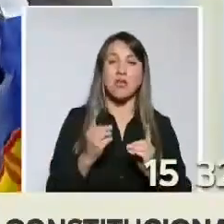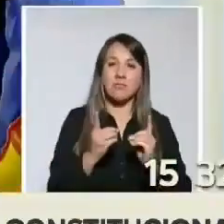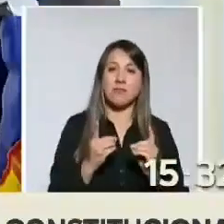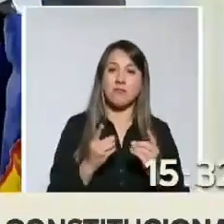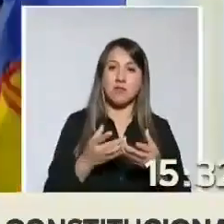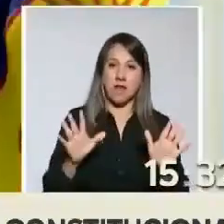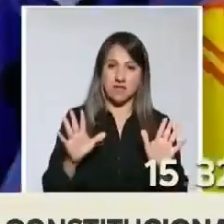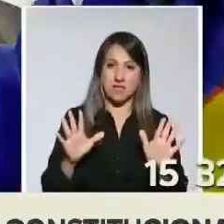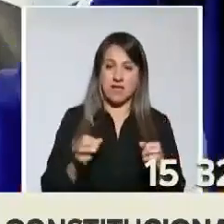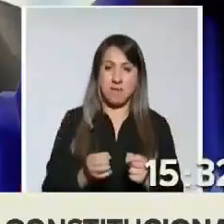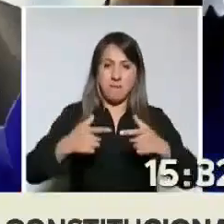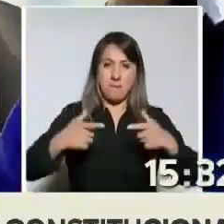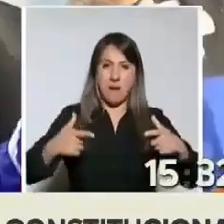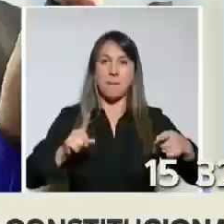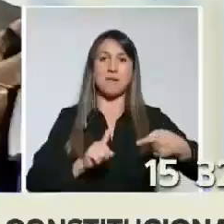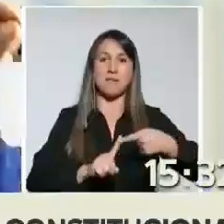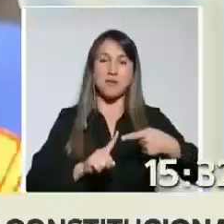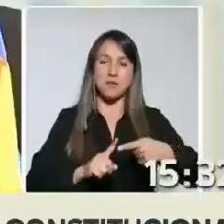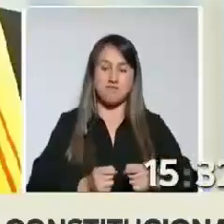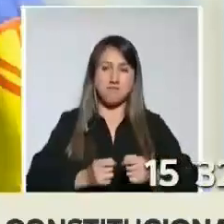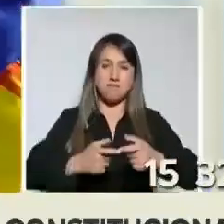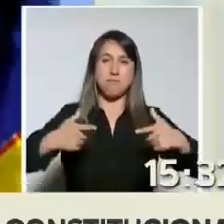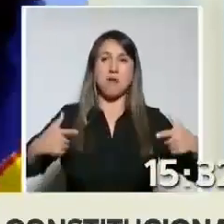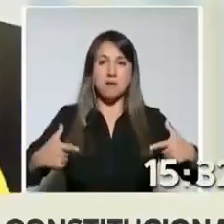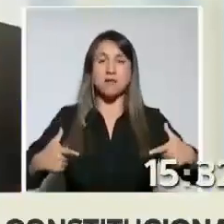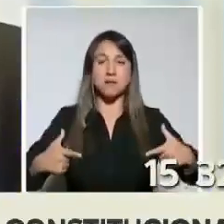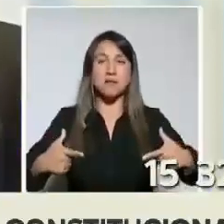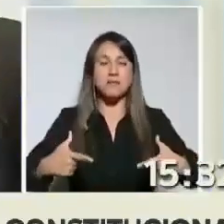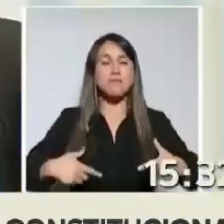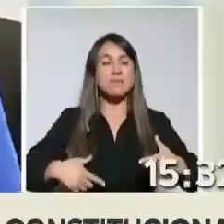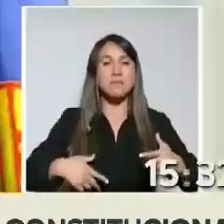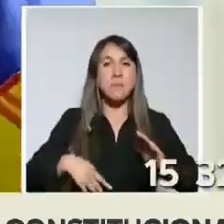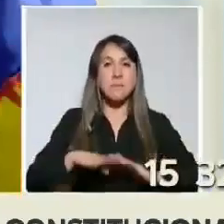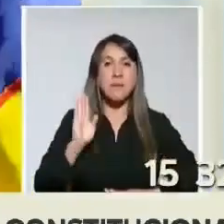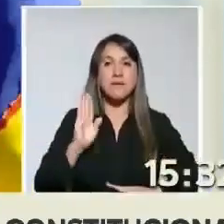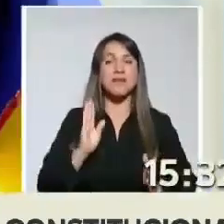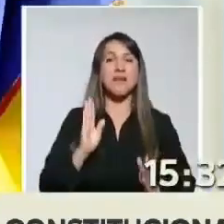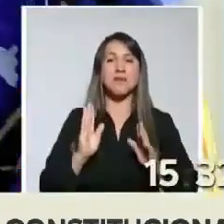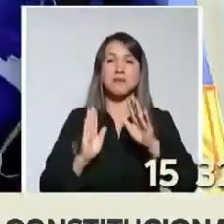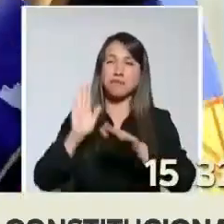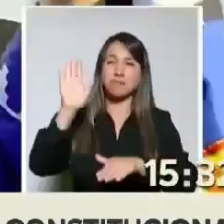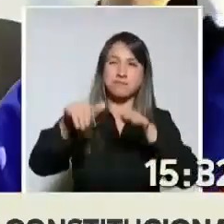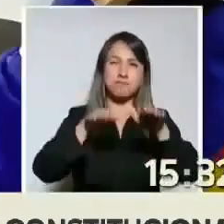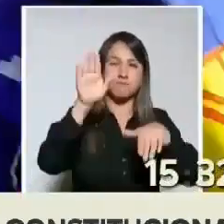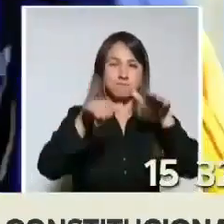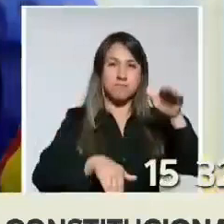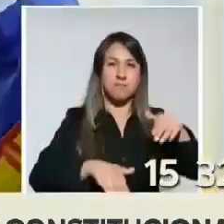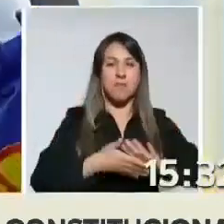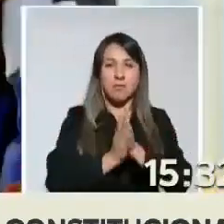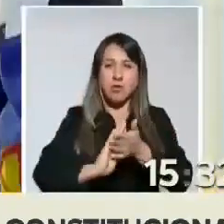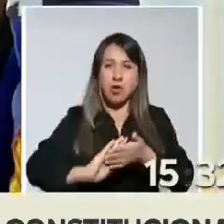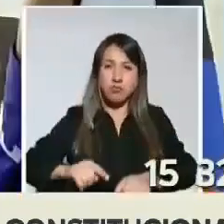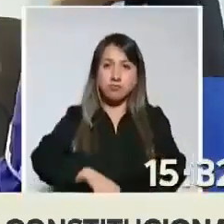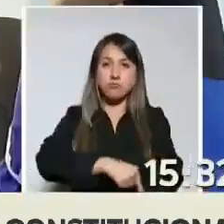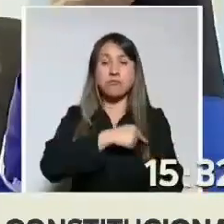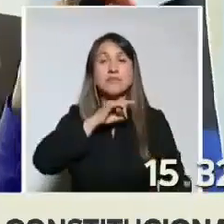tenemos que ampliar la participación, tenemos que convocar hasta el último rincón de Chile que